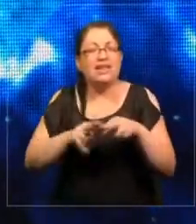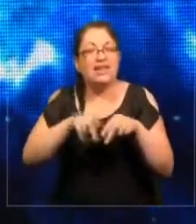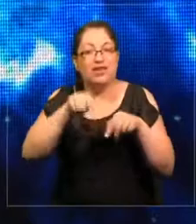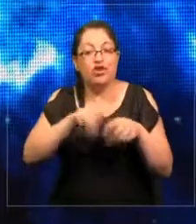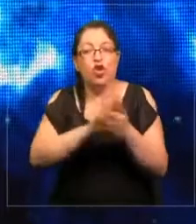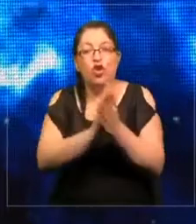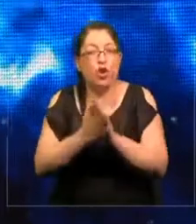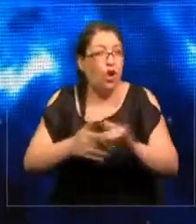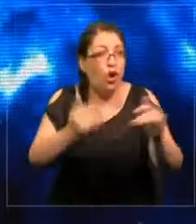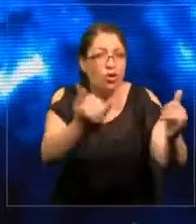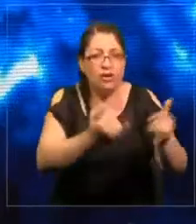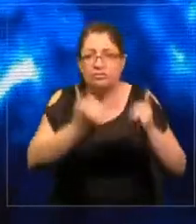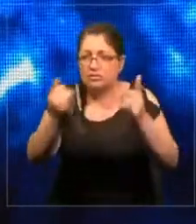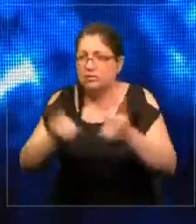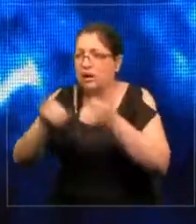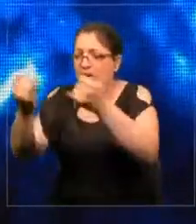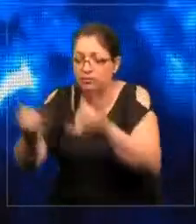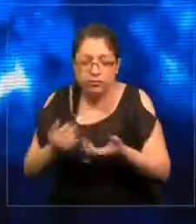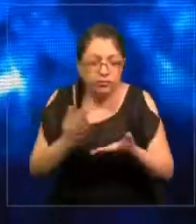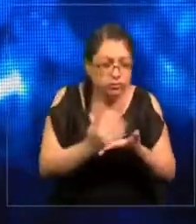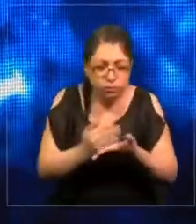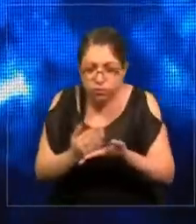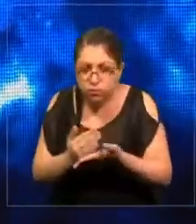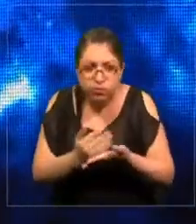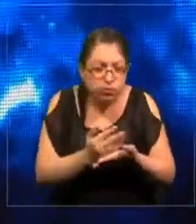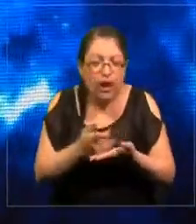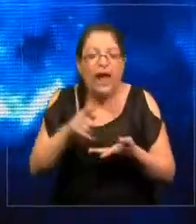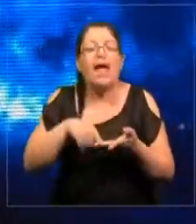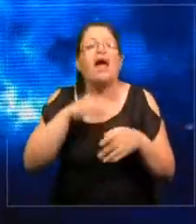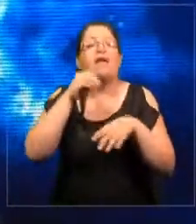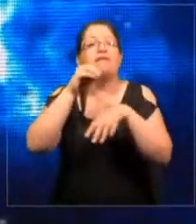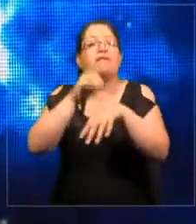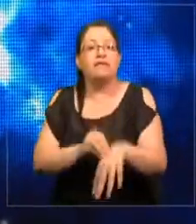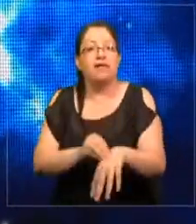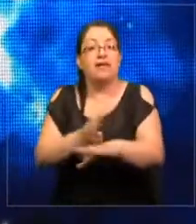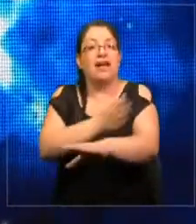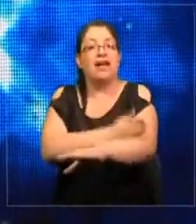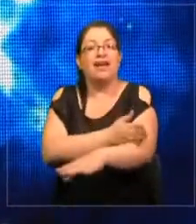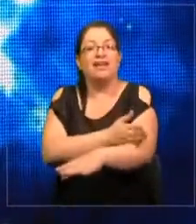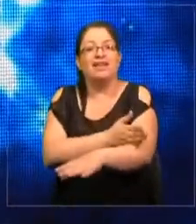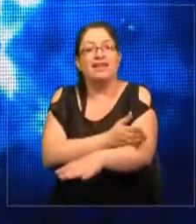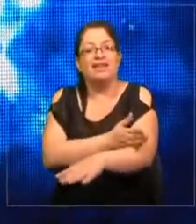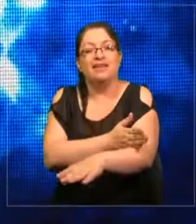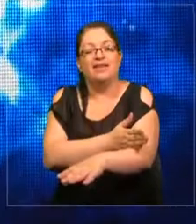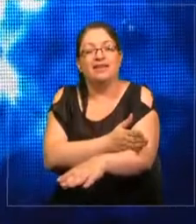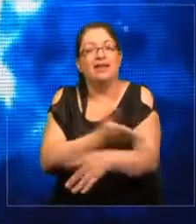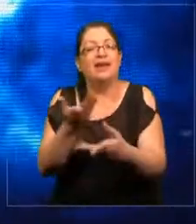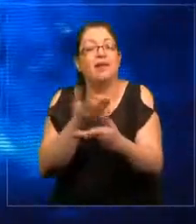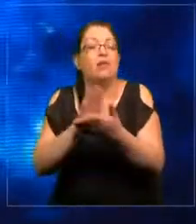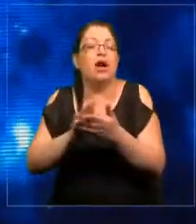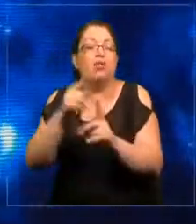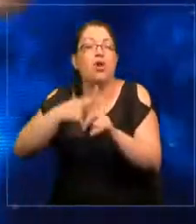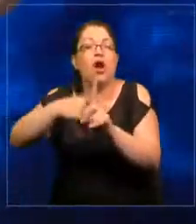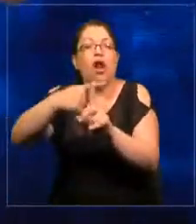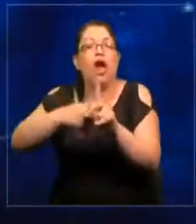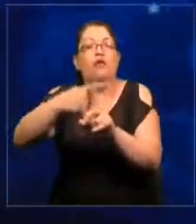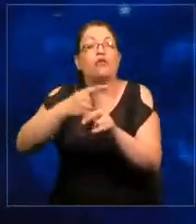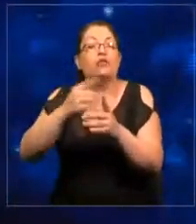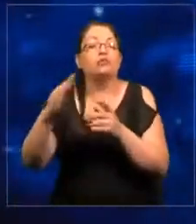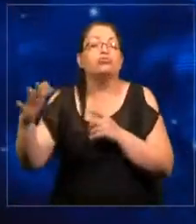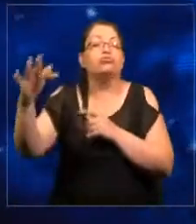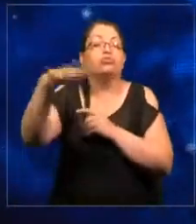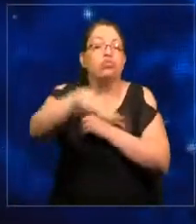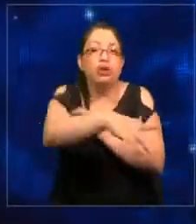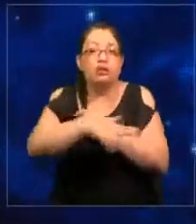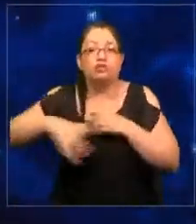esta información, la va a procesar y va a pronosticar cuál va a ser la temperatura del agua del océano